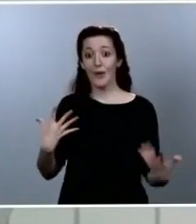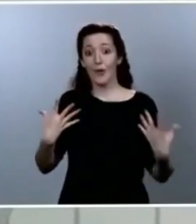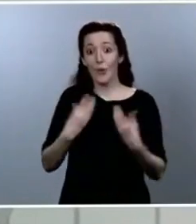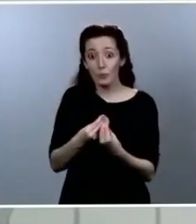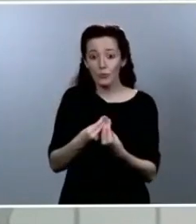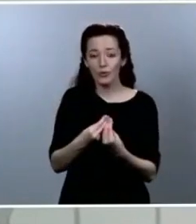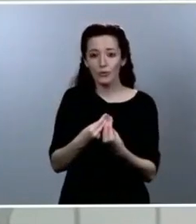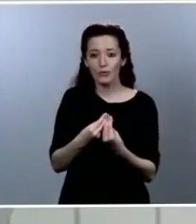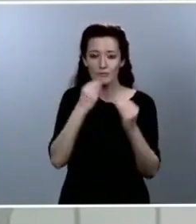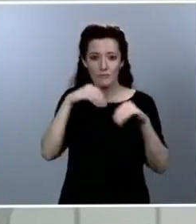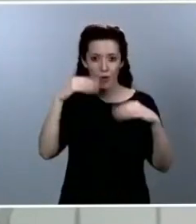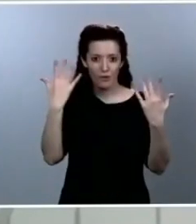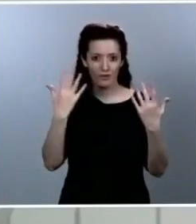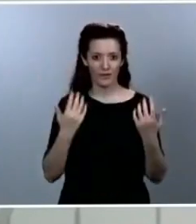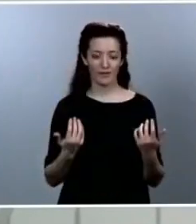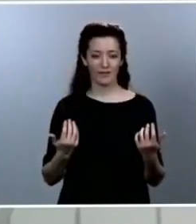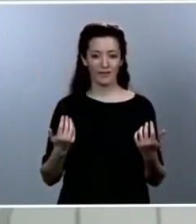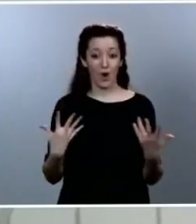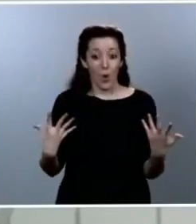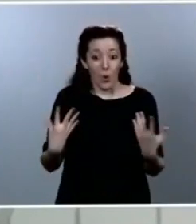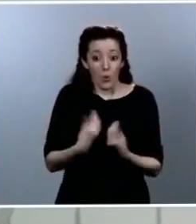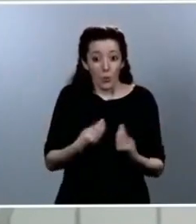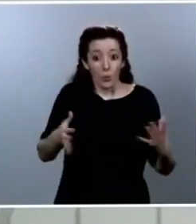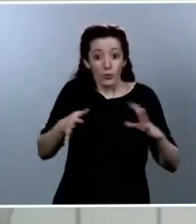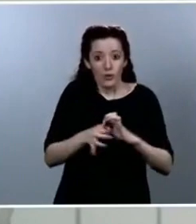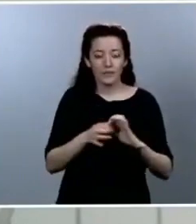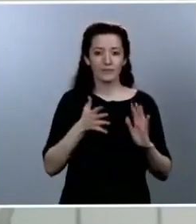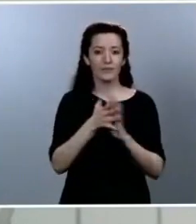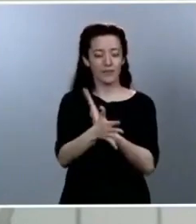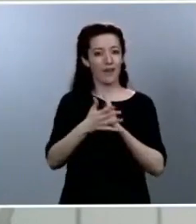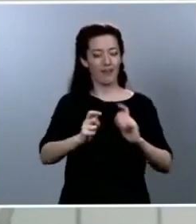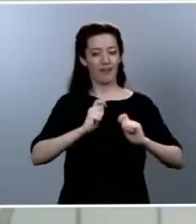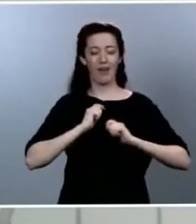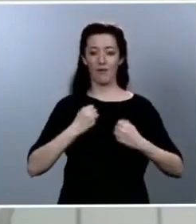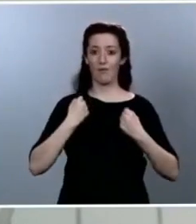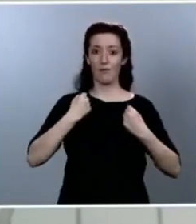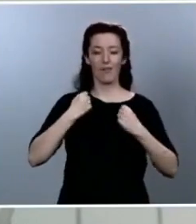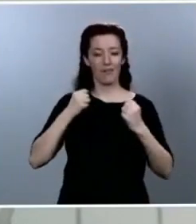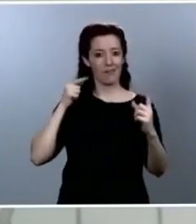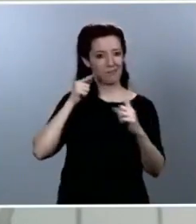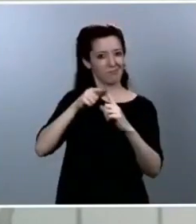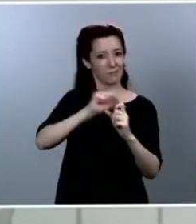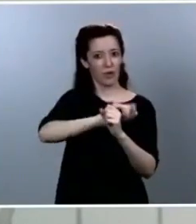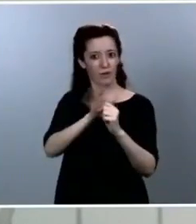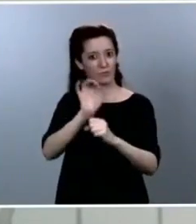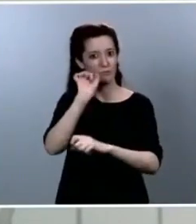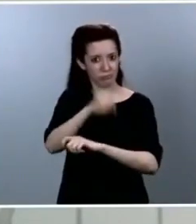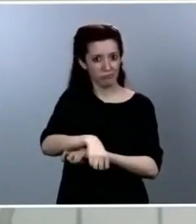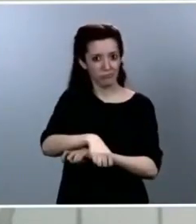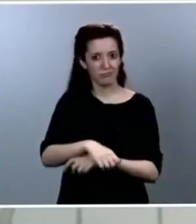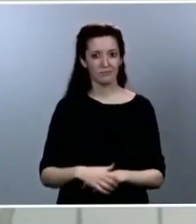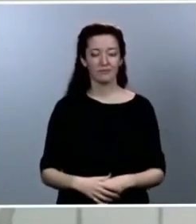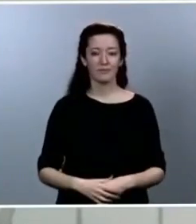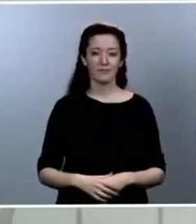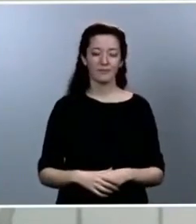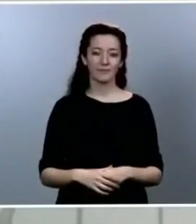la fuerza que nos puede hacer vencer definitivamente al virus. Todos sabemos que navegamos en la misma barca y